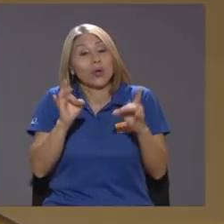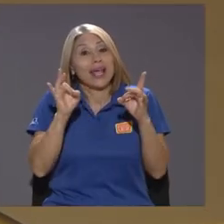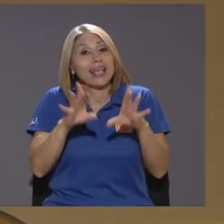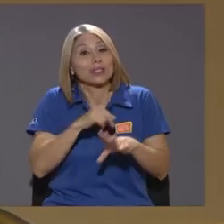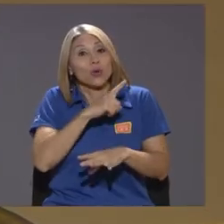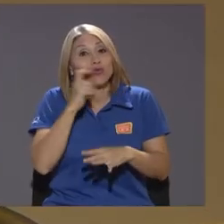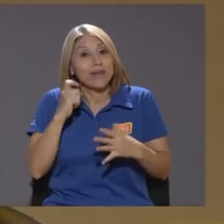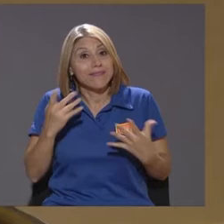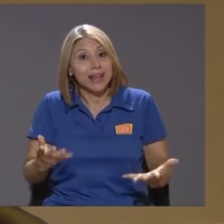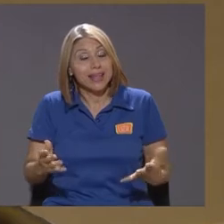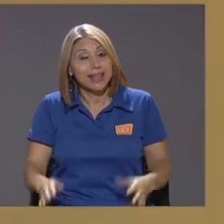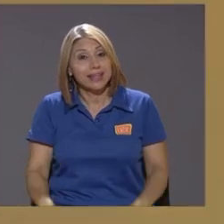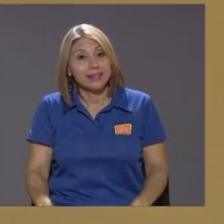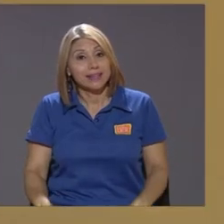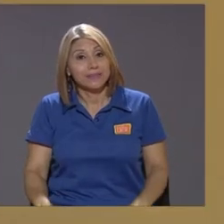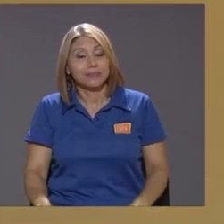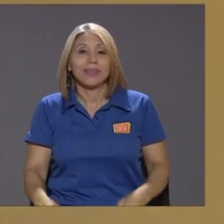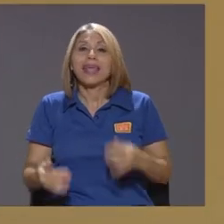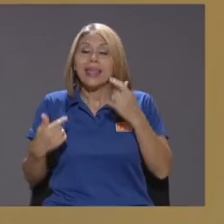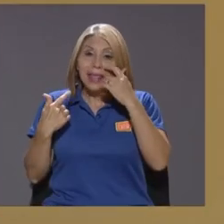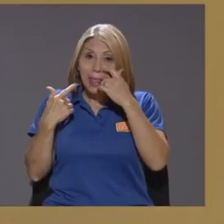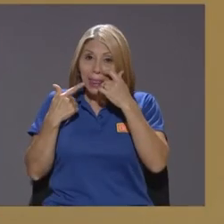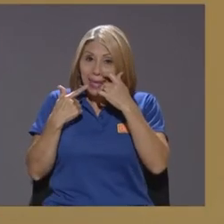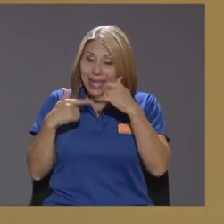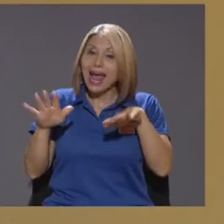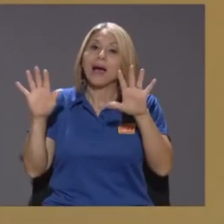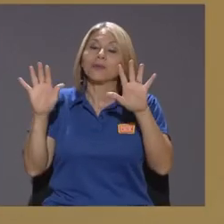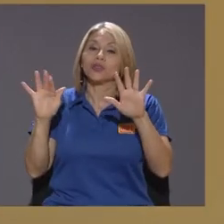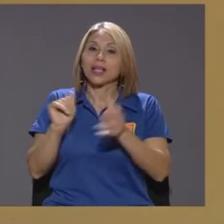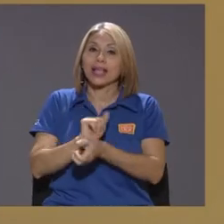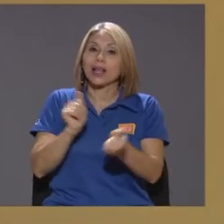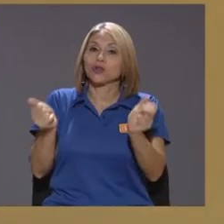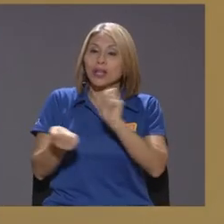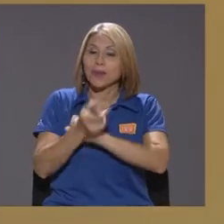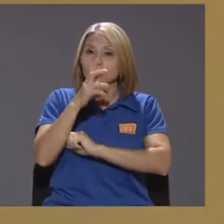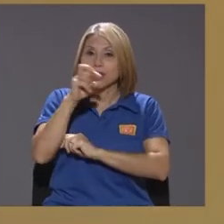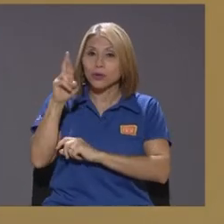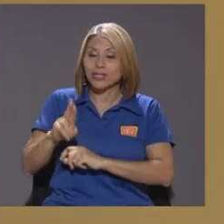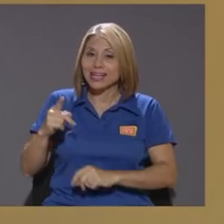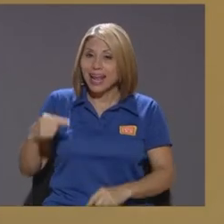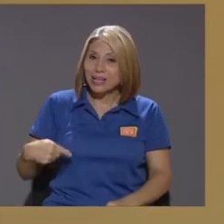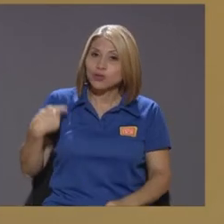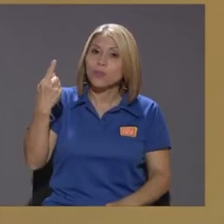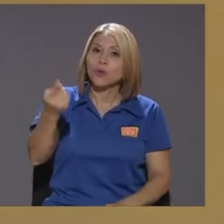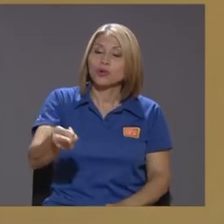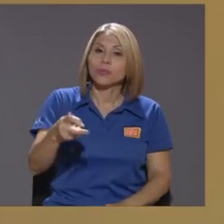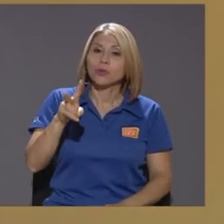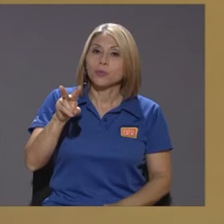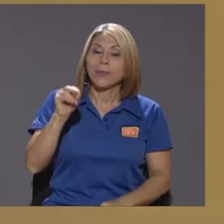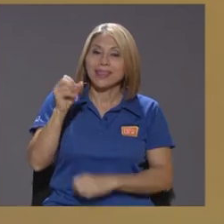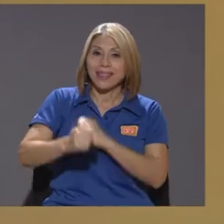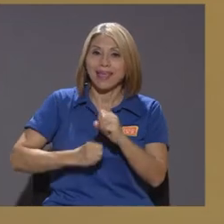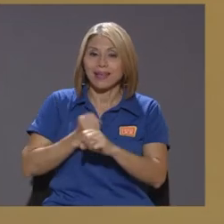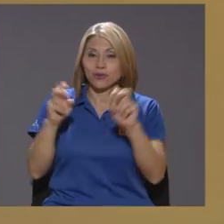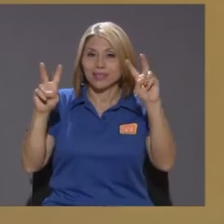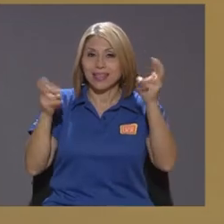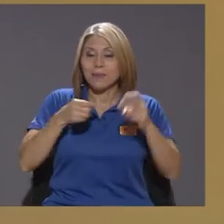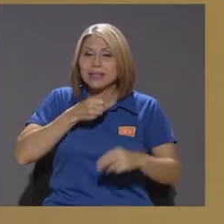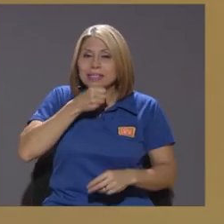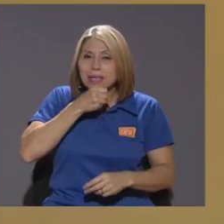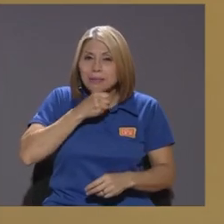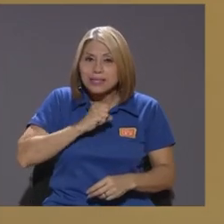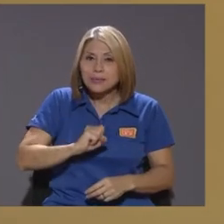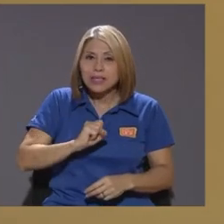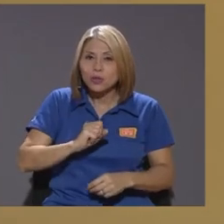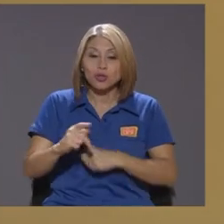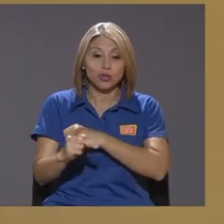digamos que los cambios que va a experimentar Costa Rica en los próximos 20 años en temas de envejecimiento son cambios que